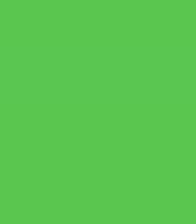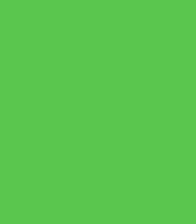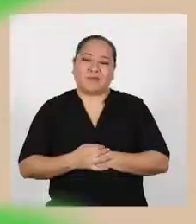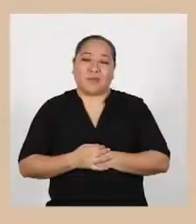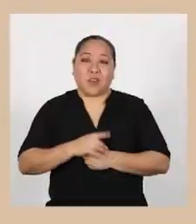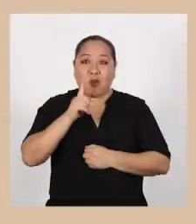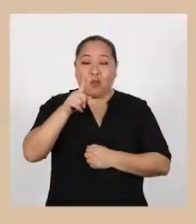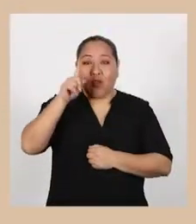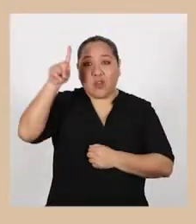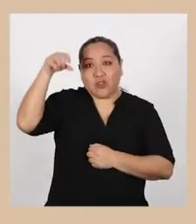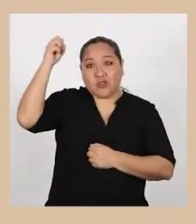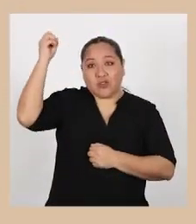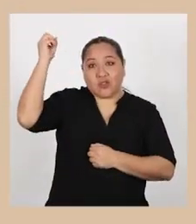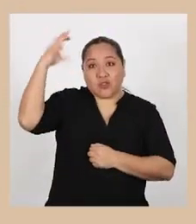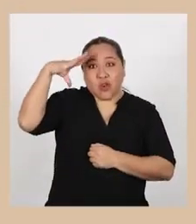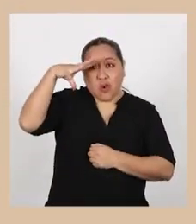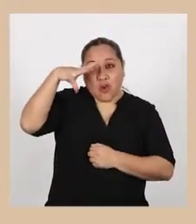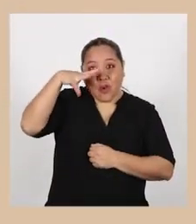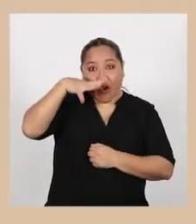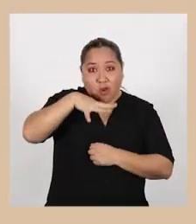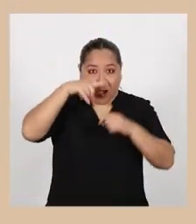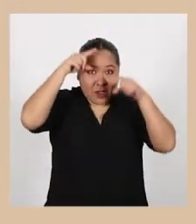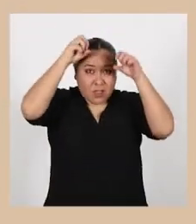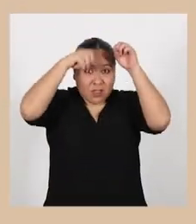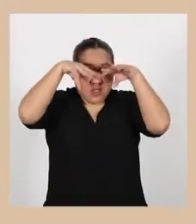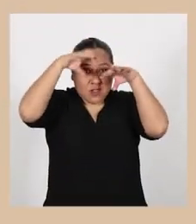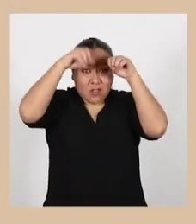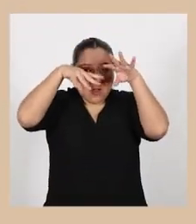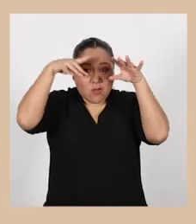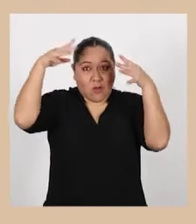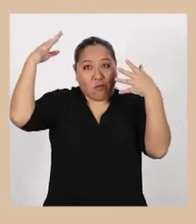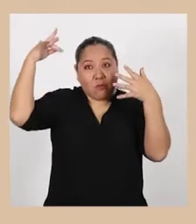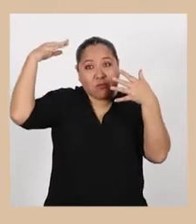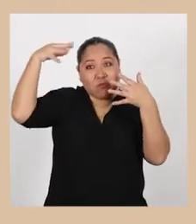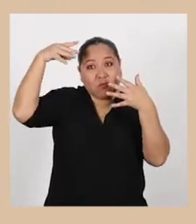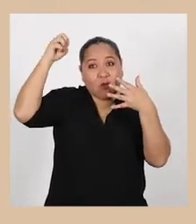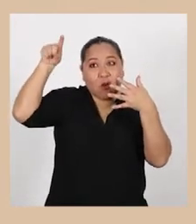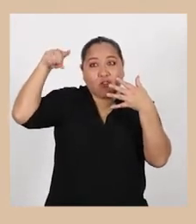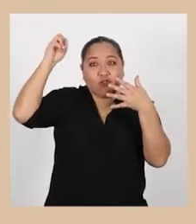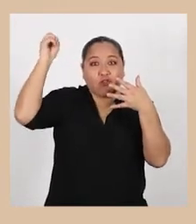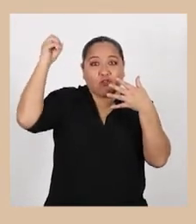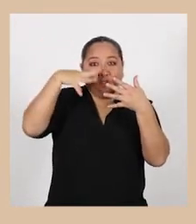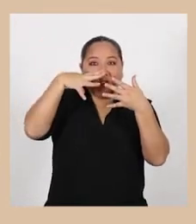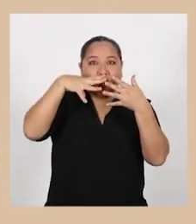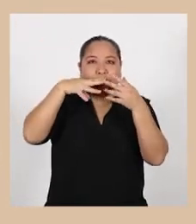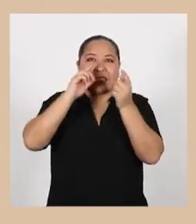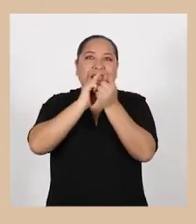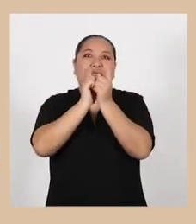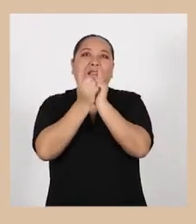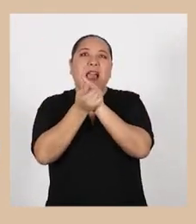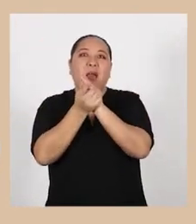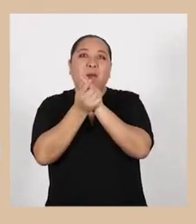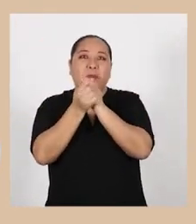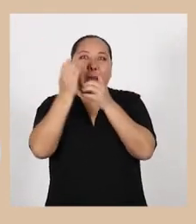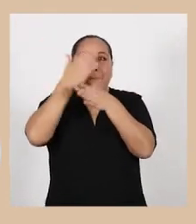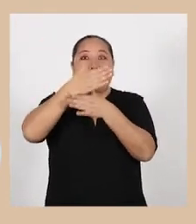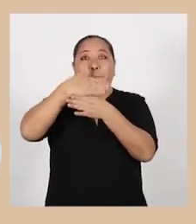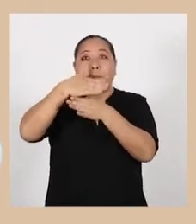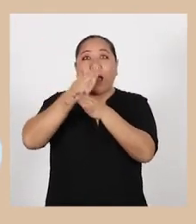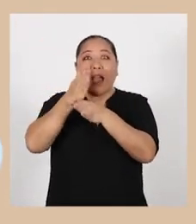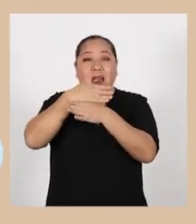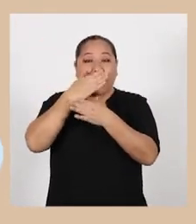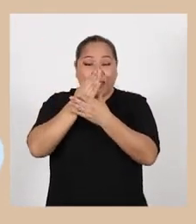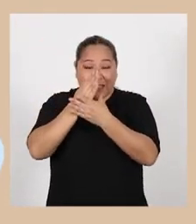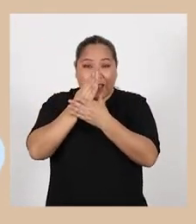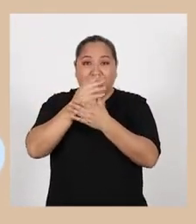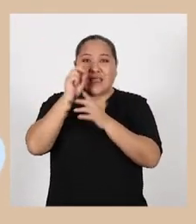Cuando un rayo de luz choca con gotas de agua La luz se descompone en sus 7 colores y